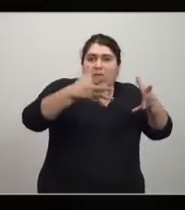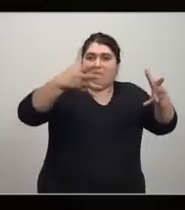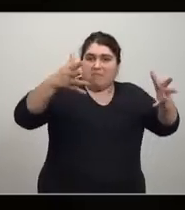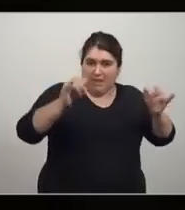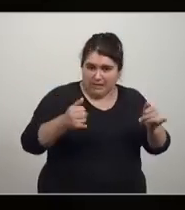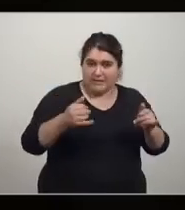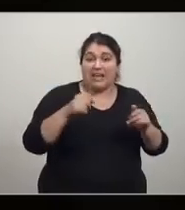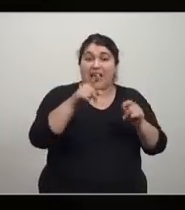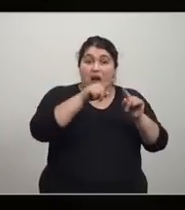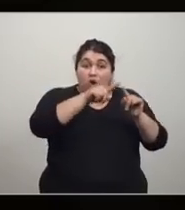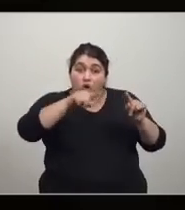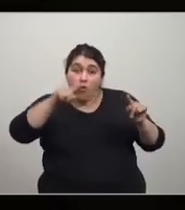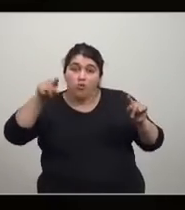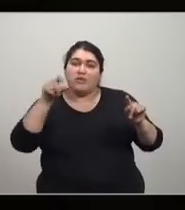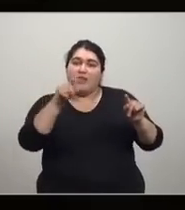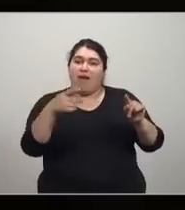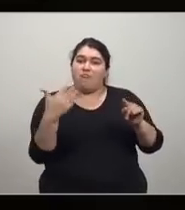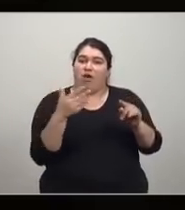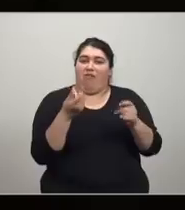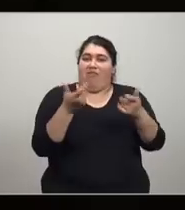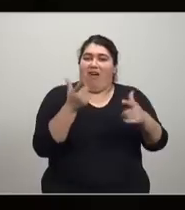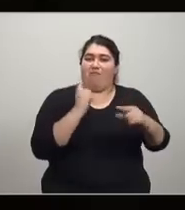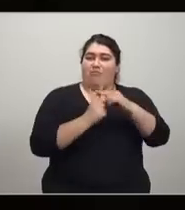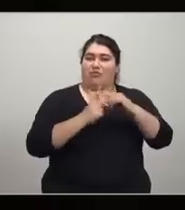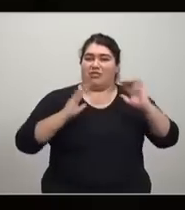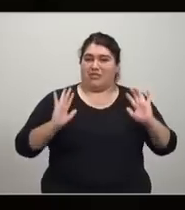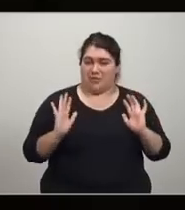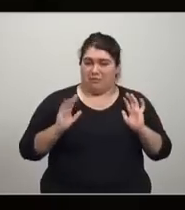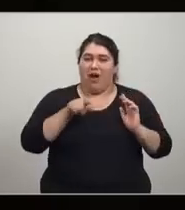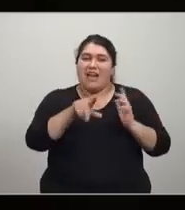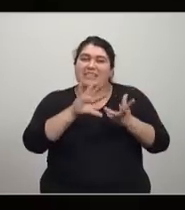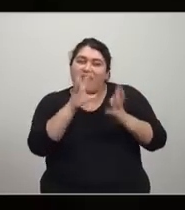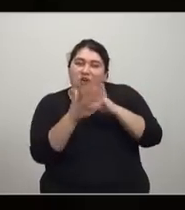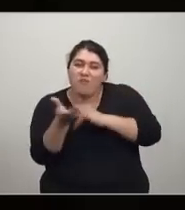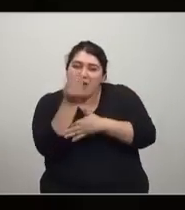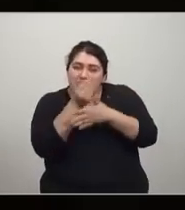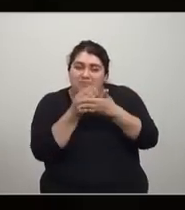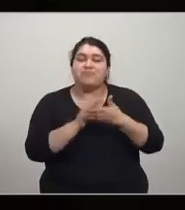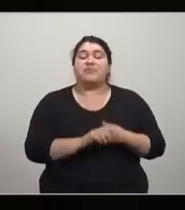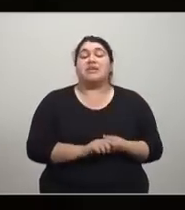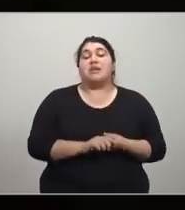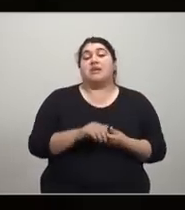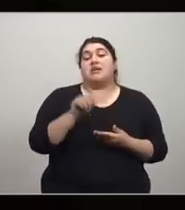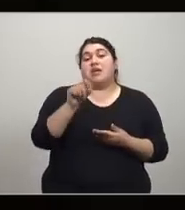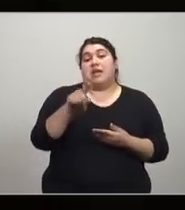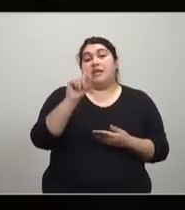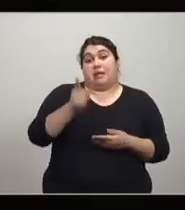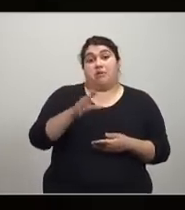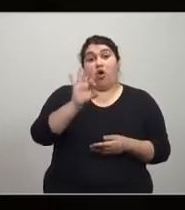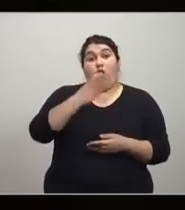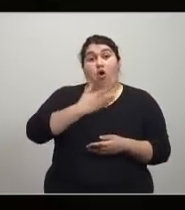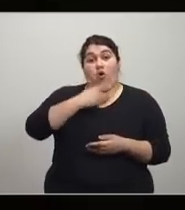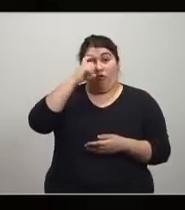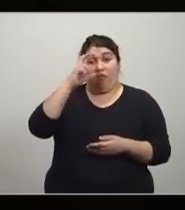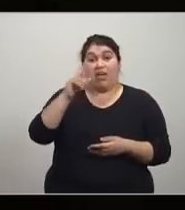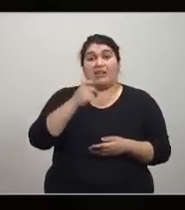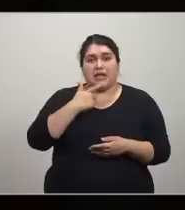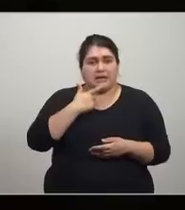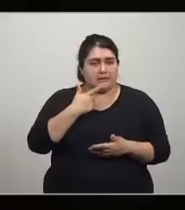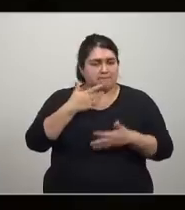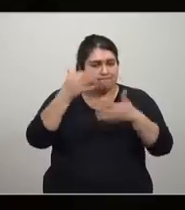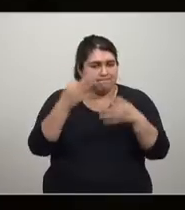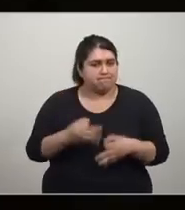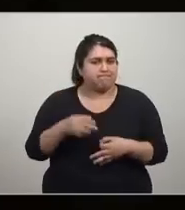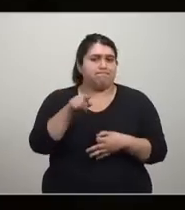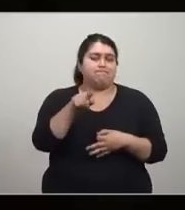puede tener pendiente positiva y todo se va al traste en este modelito. Por el lado de la oferta, lo mismo. Además, esto es absolutamente